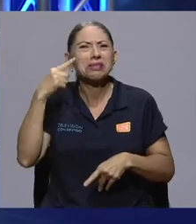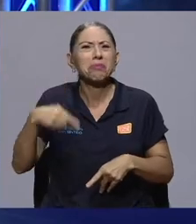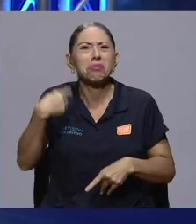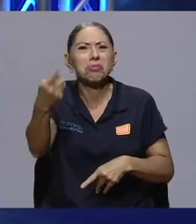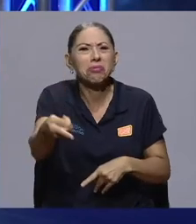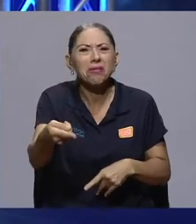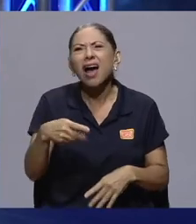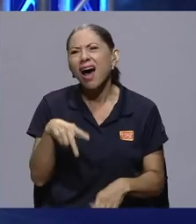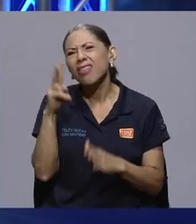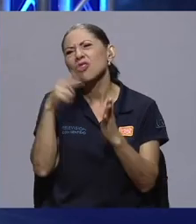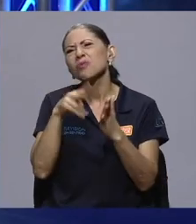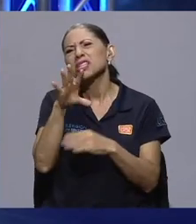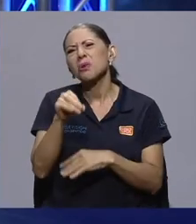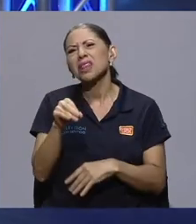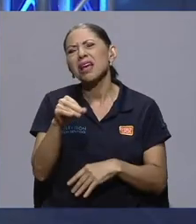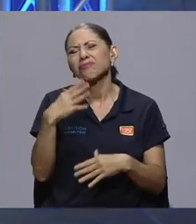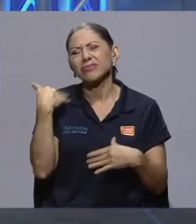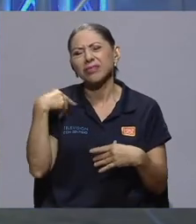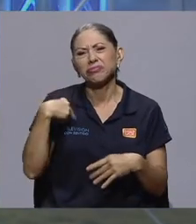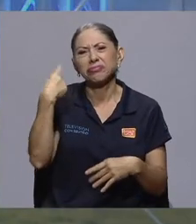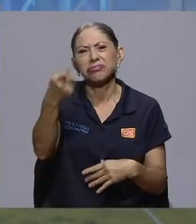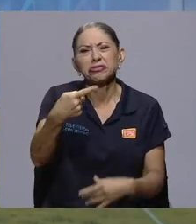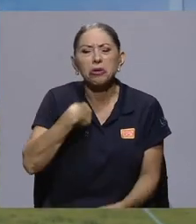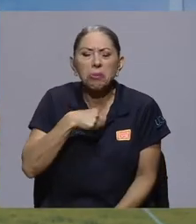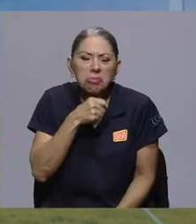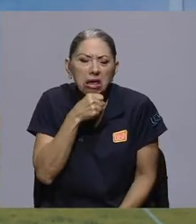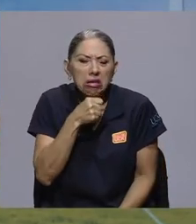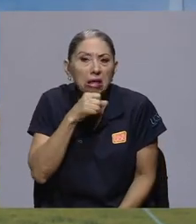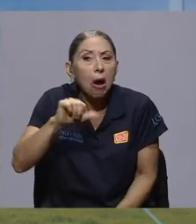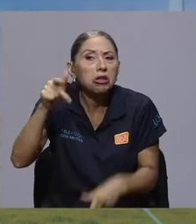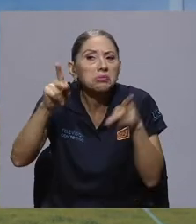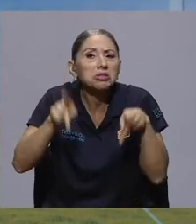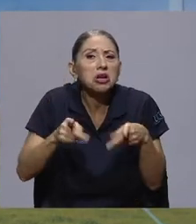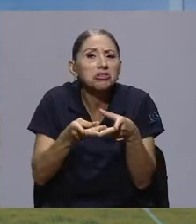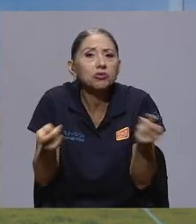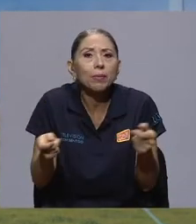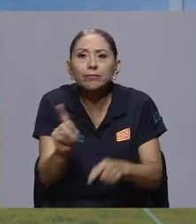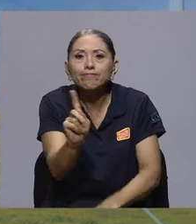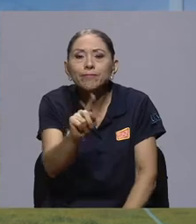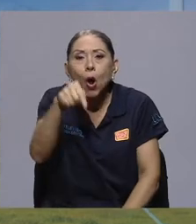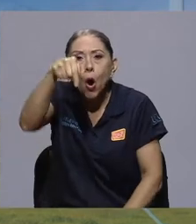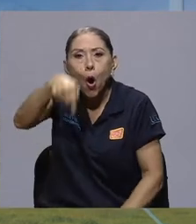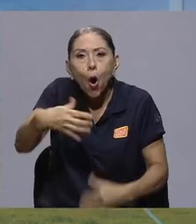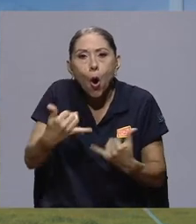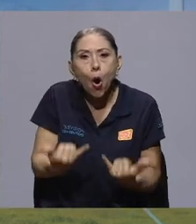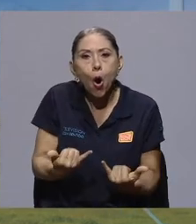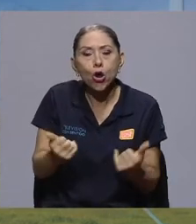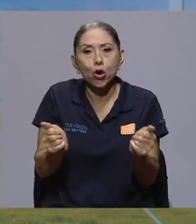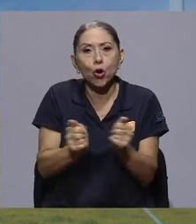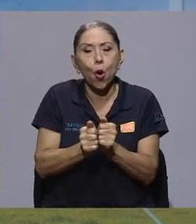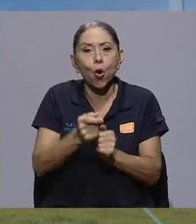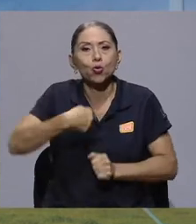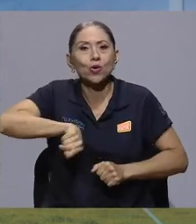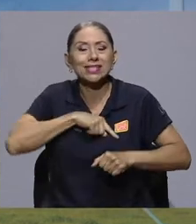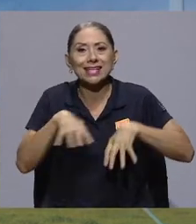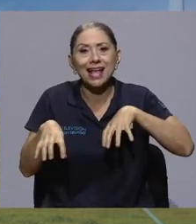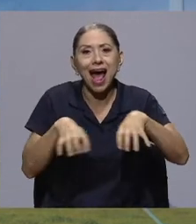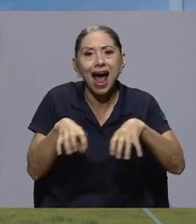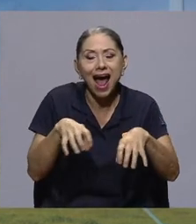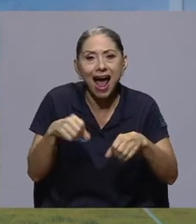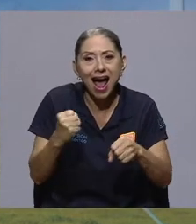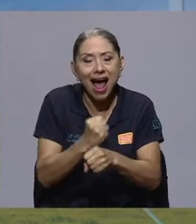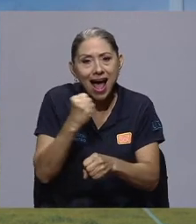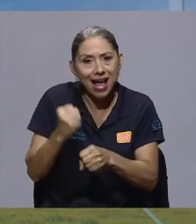mi hijita, ya eso le va a tocar a otros, que lo resuelvan otros. No, es hoy. Si no tomamos acción hoy con nuestras actividades